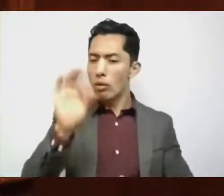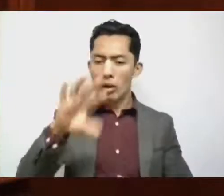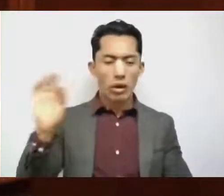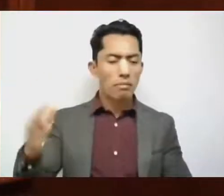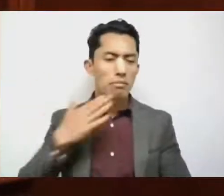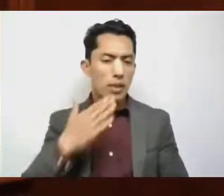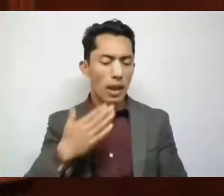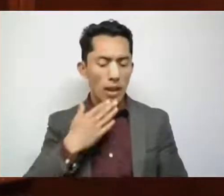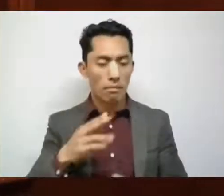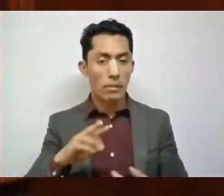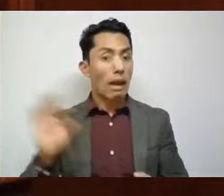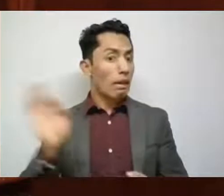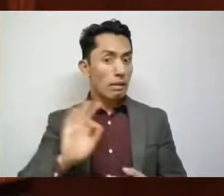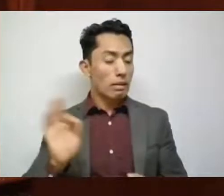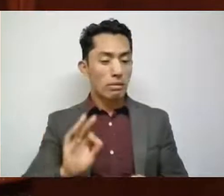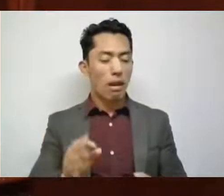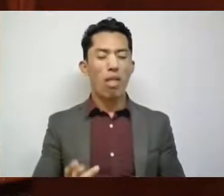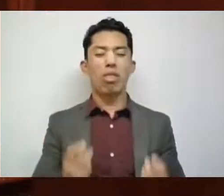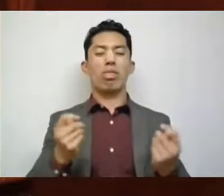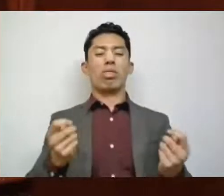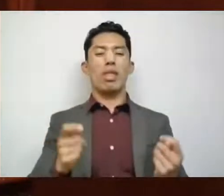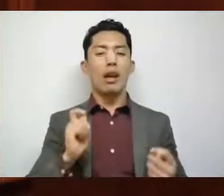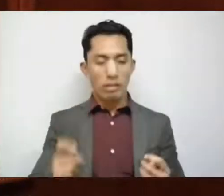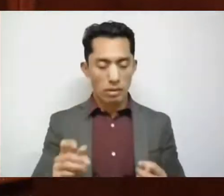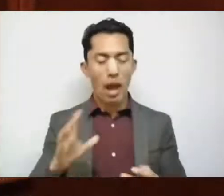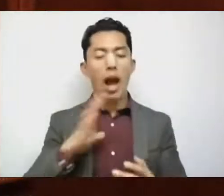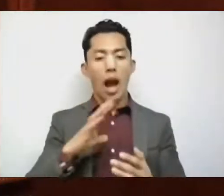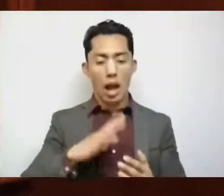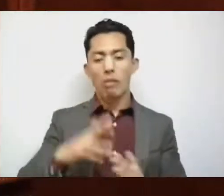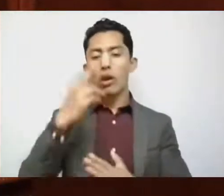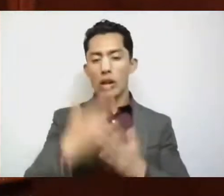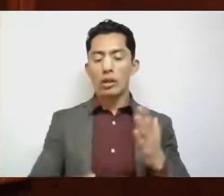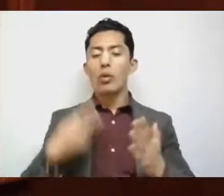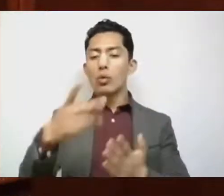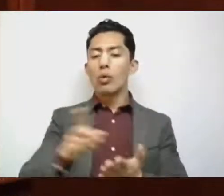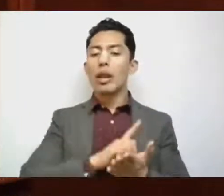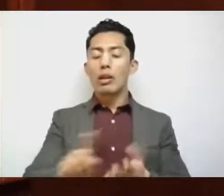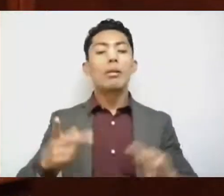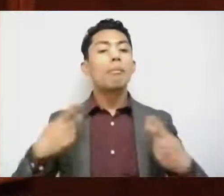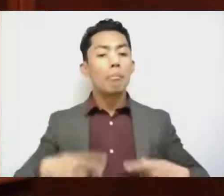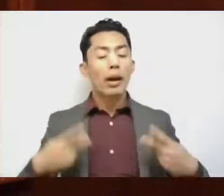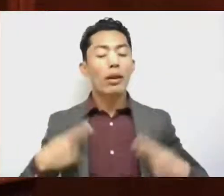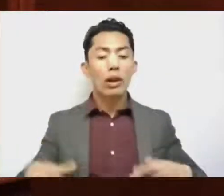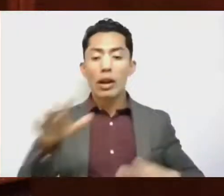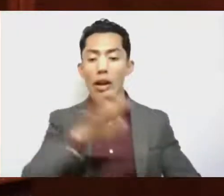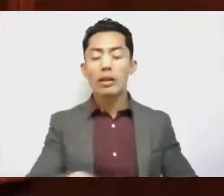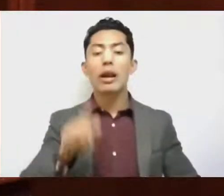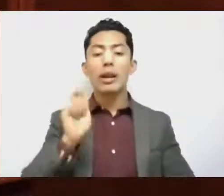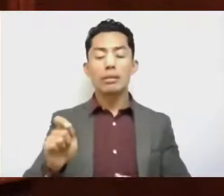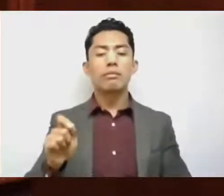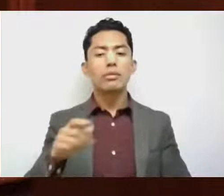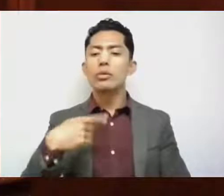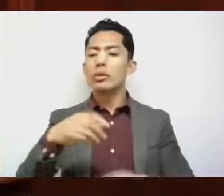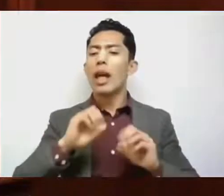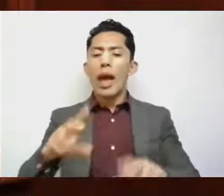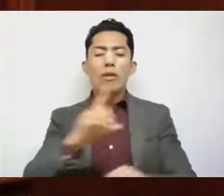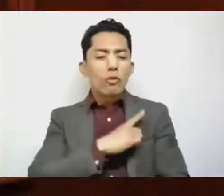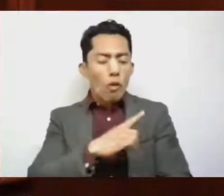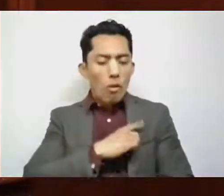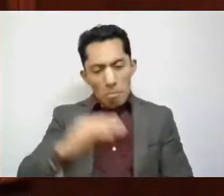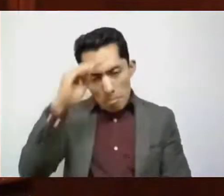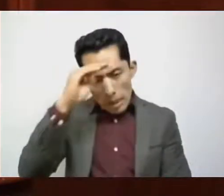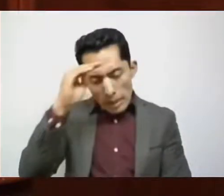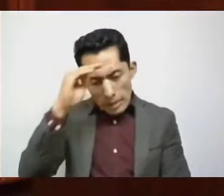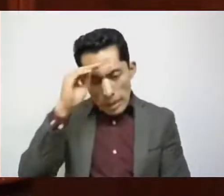no respetaría y es violentar el derecho de los ciudadanos a una reflexión y decisión sin